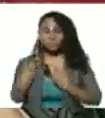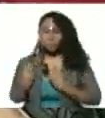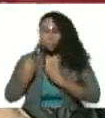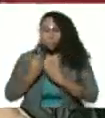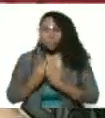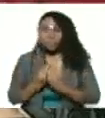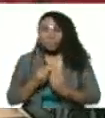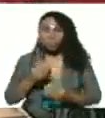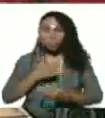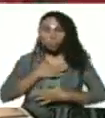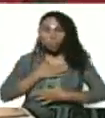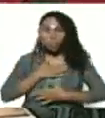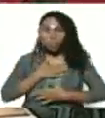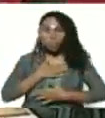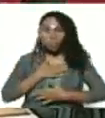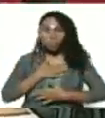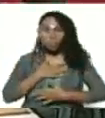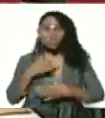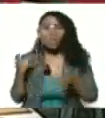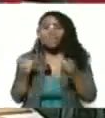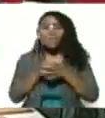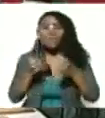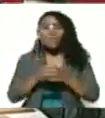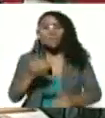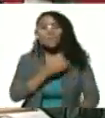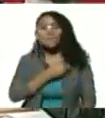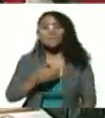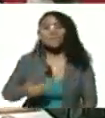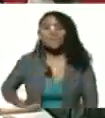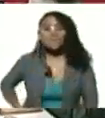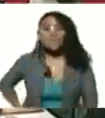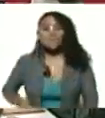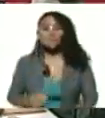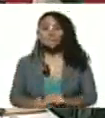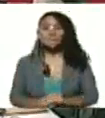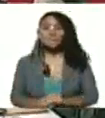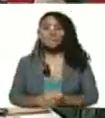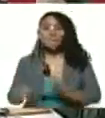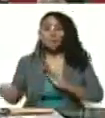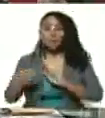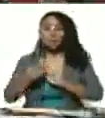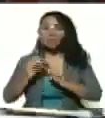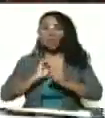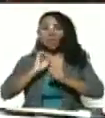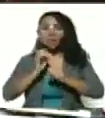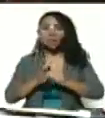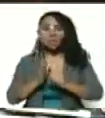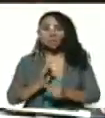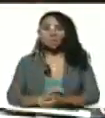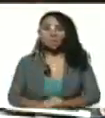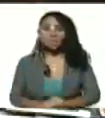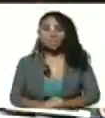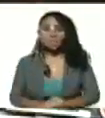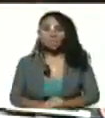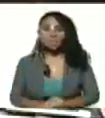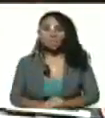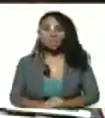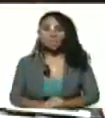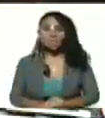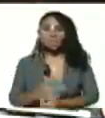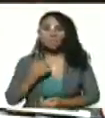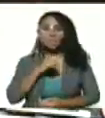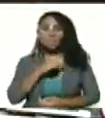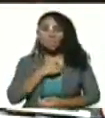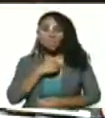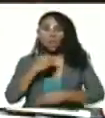por la comisión presidencial contra el COVID. Hoy hemos estado